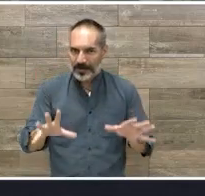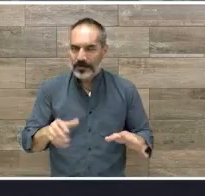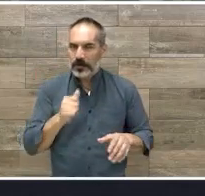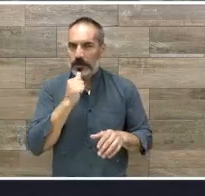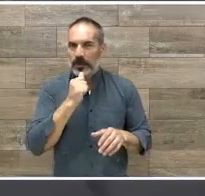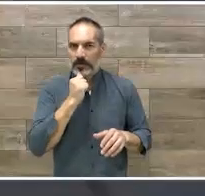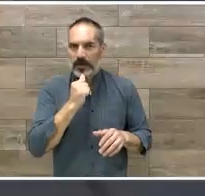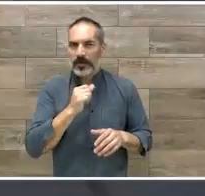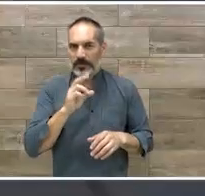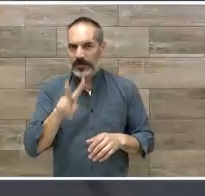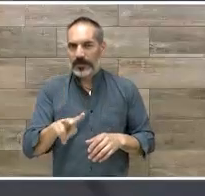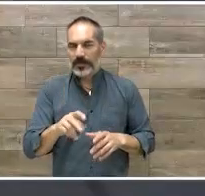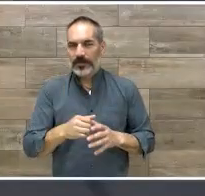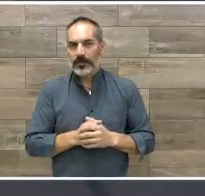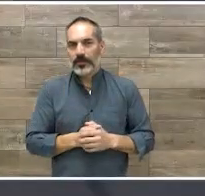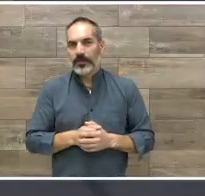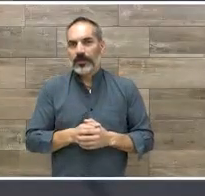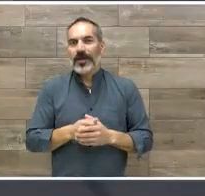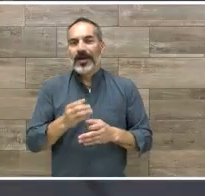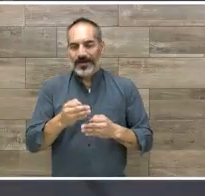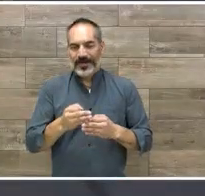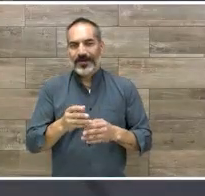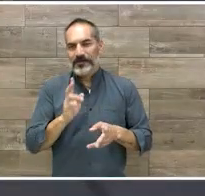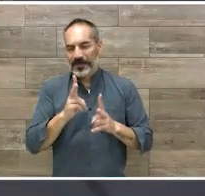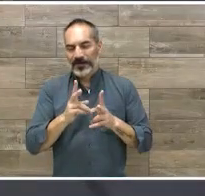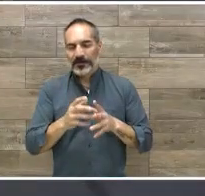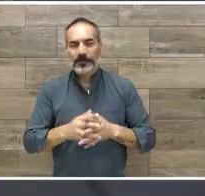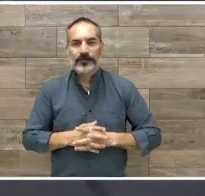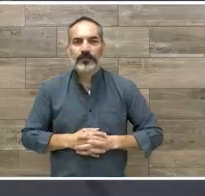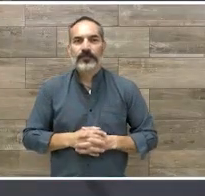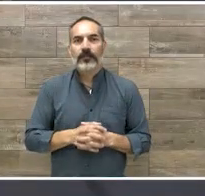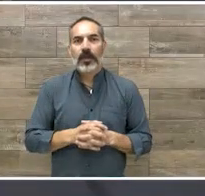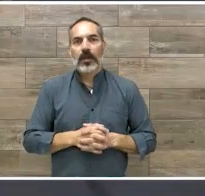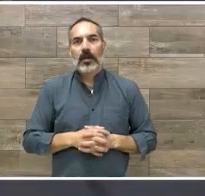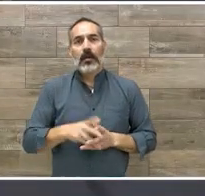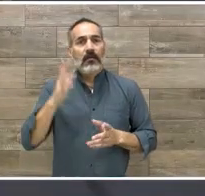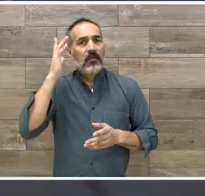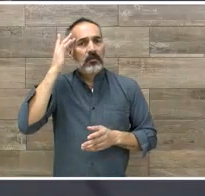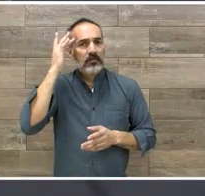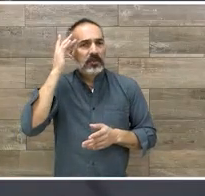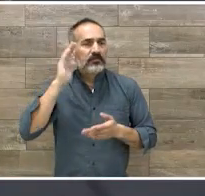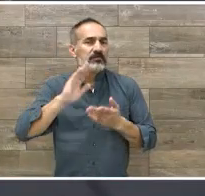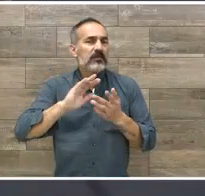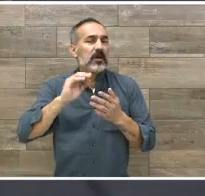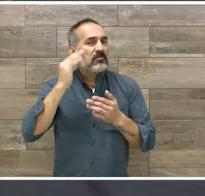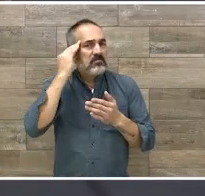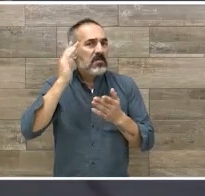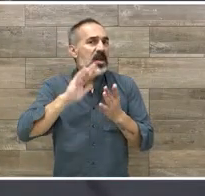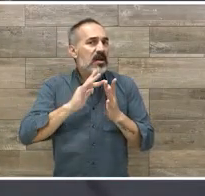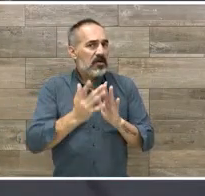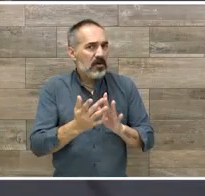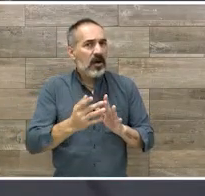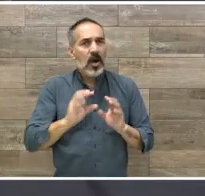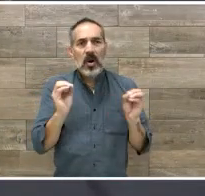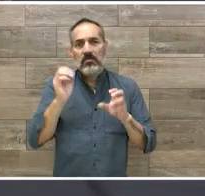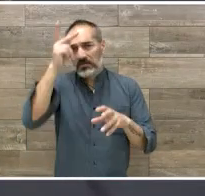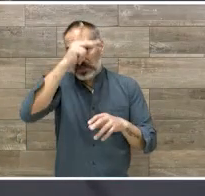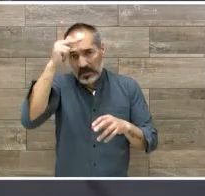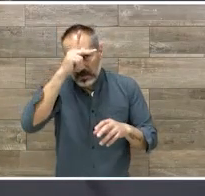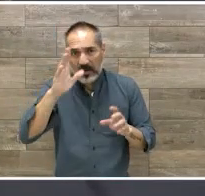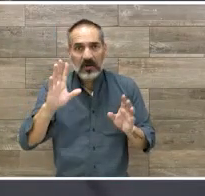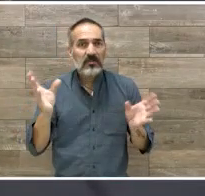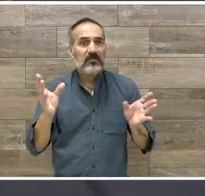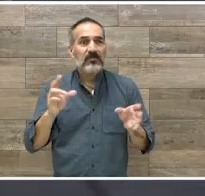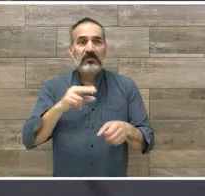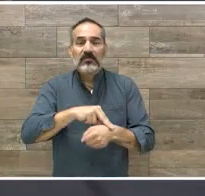considero como el pleito eterno. Es el neurólogo, es el neuropsicólogo. Por eso yo siento que es mejor no